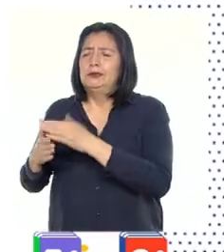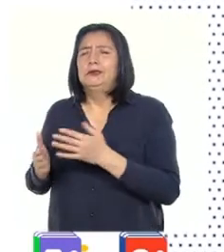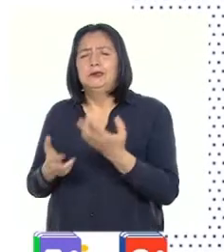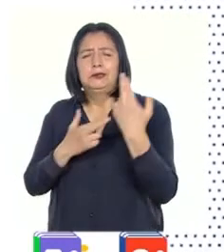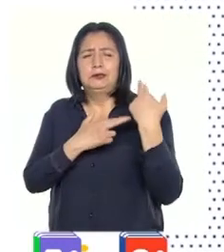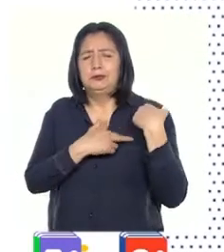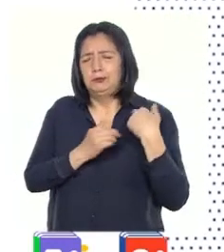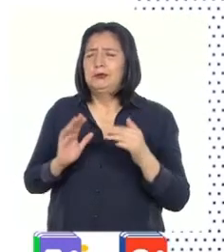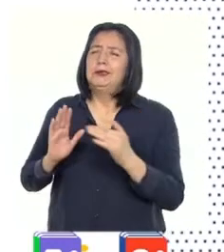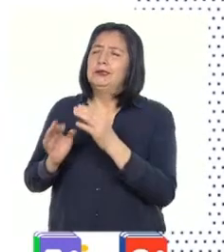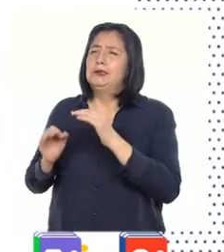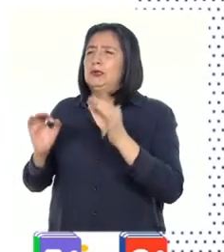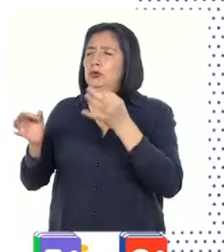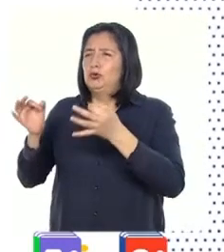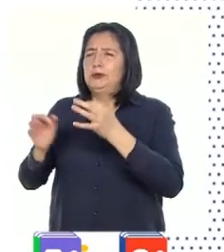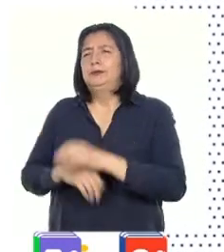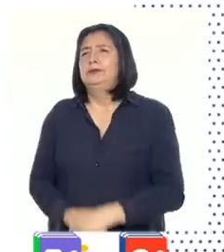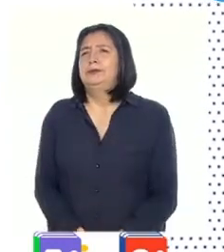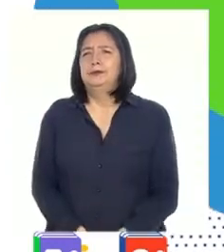tareas de manera justa.